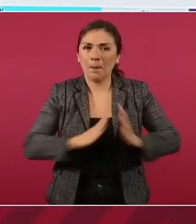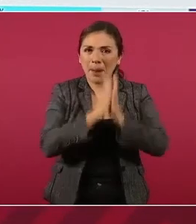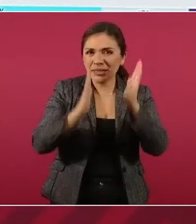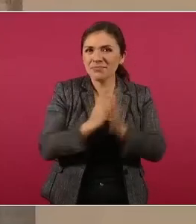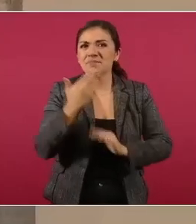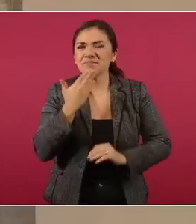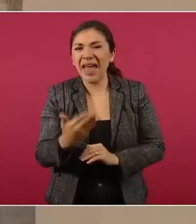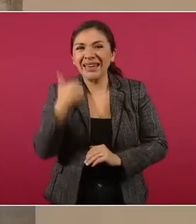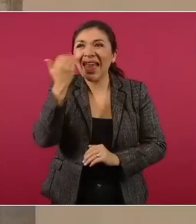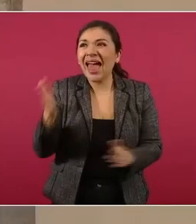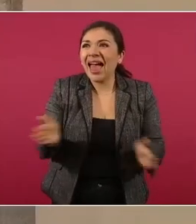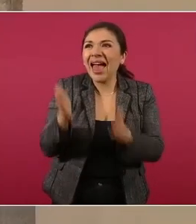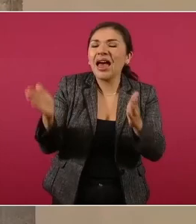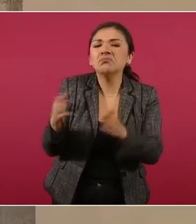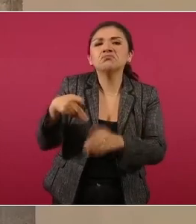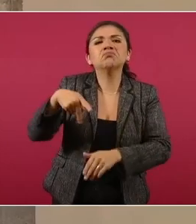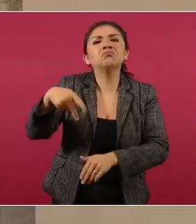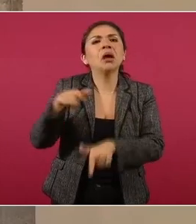mantuvieron